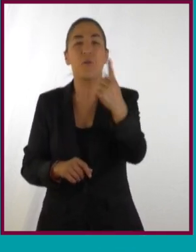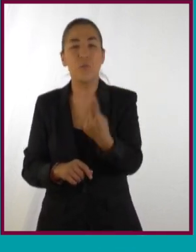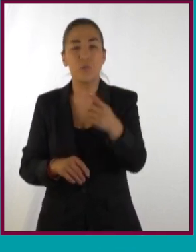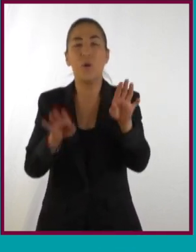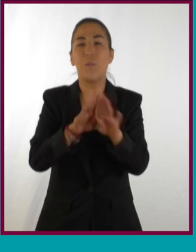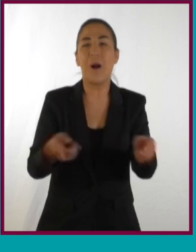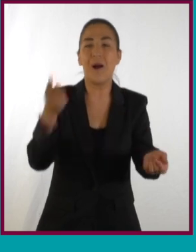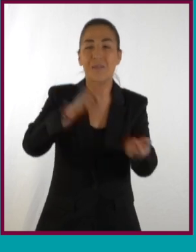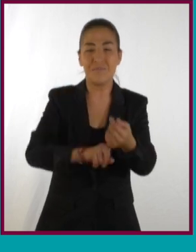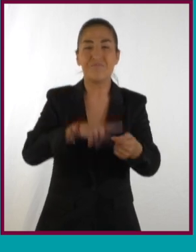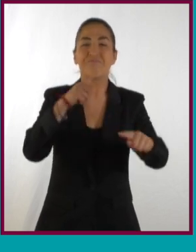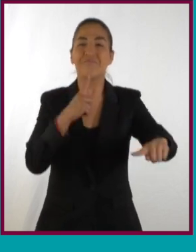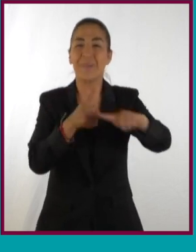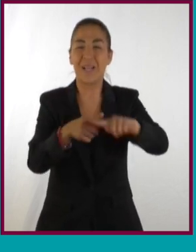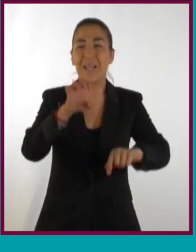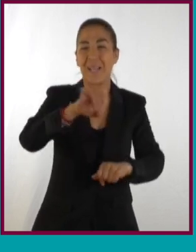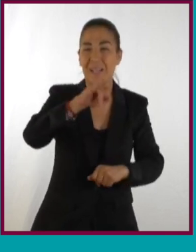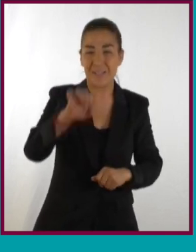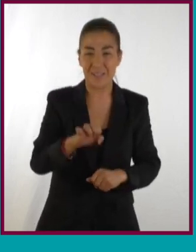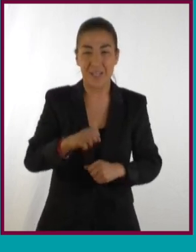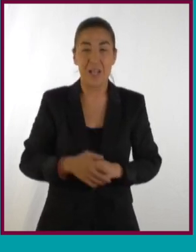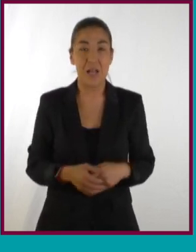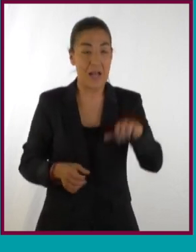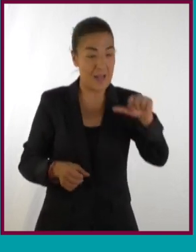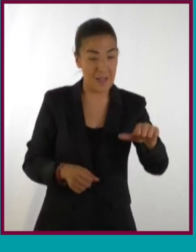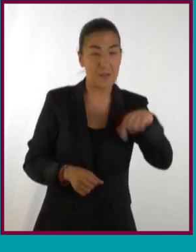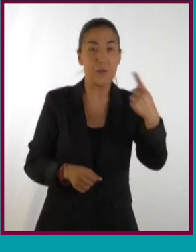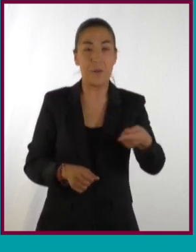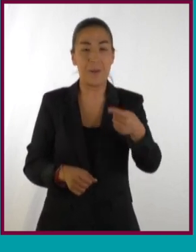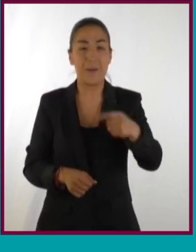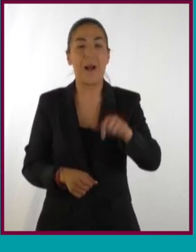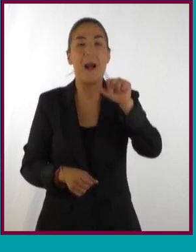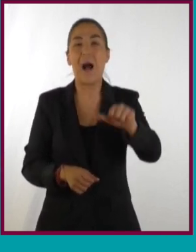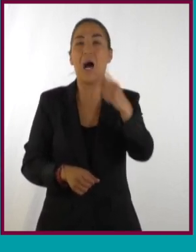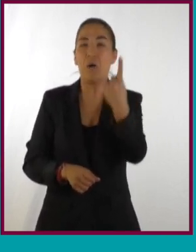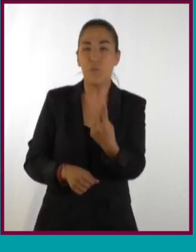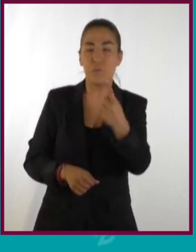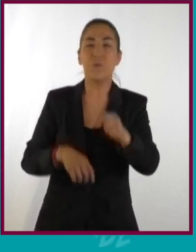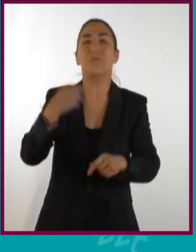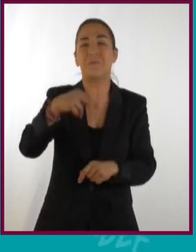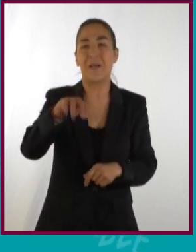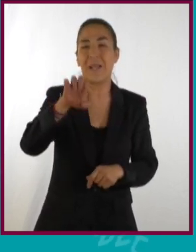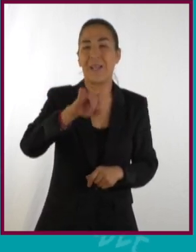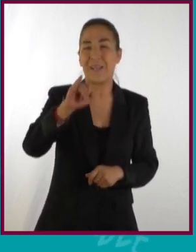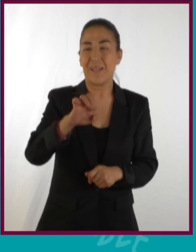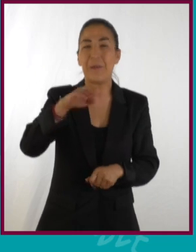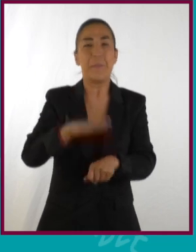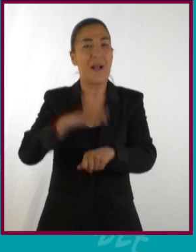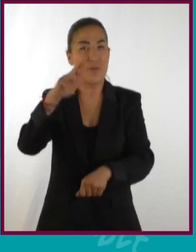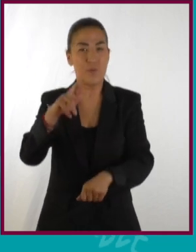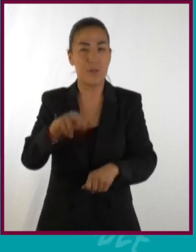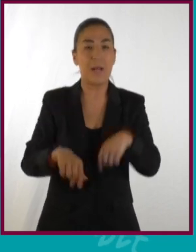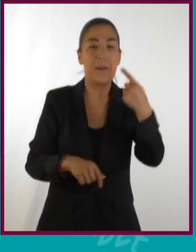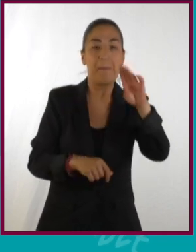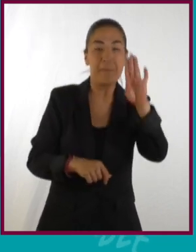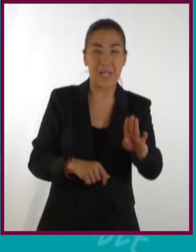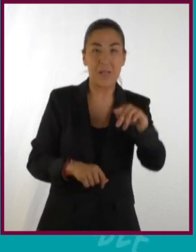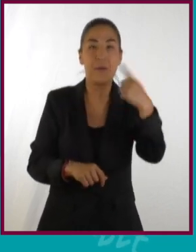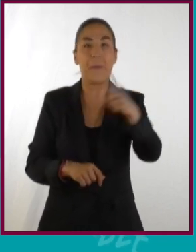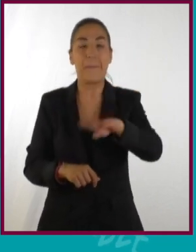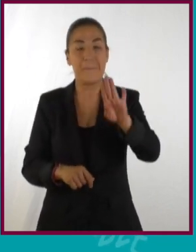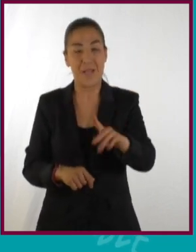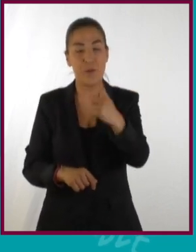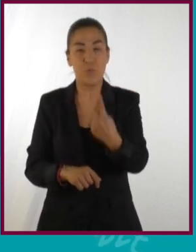surgen en la intersección de la elipse con los ejes. La distancia entre A y A' se llama eje mayor y la